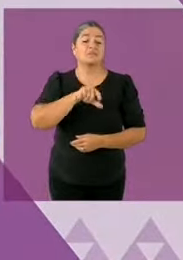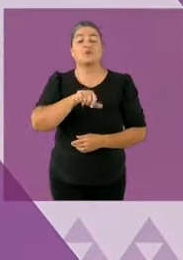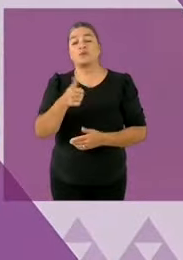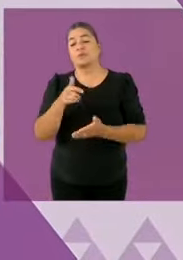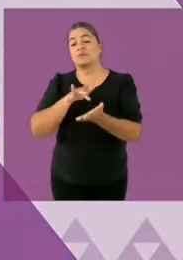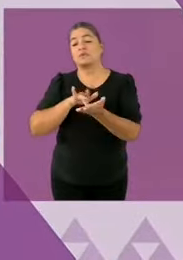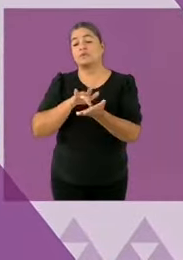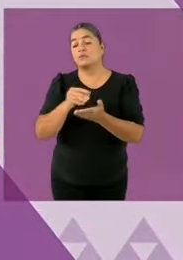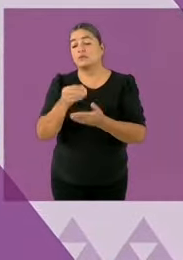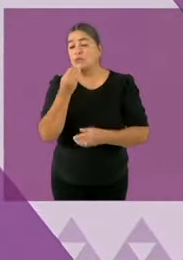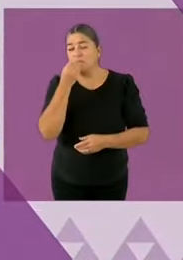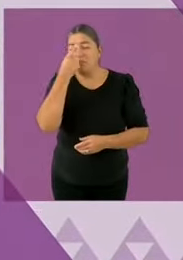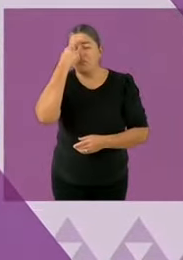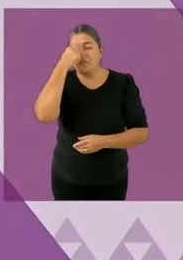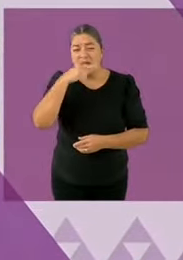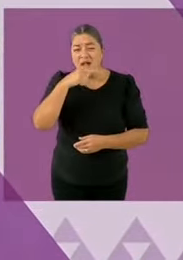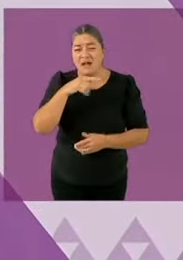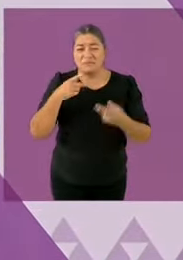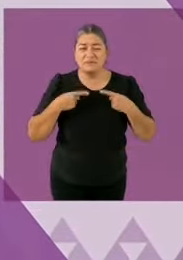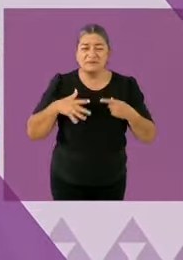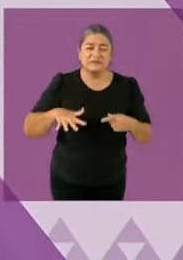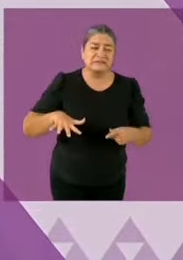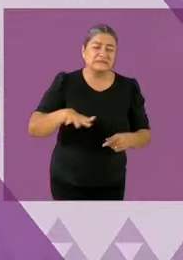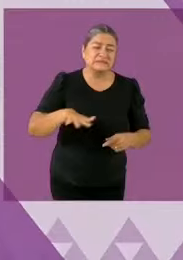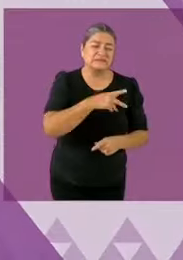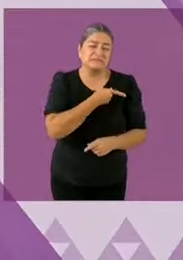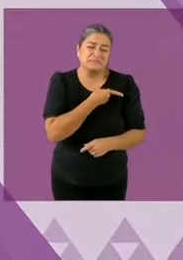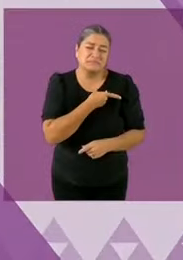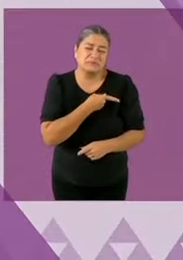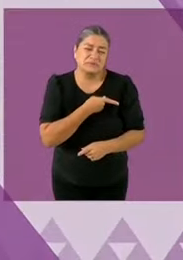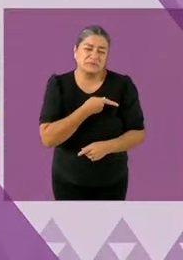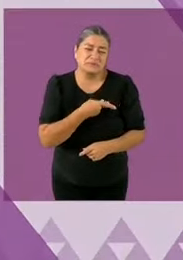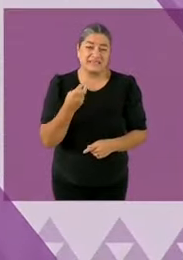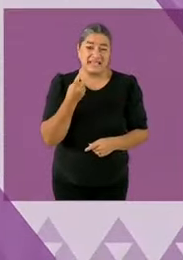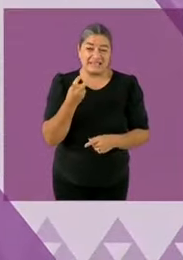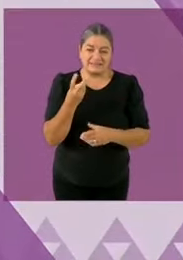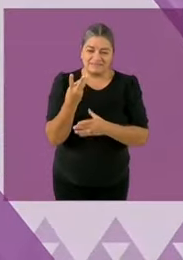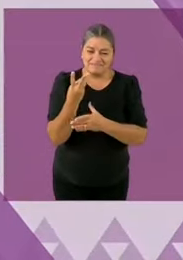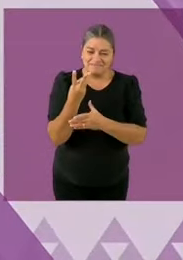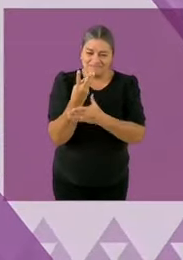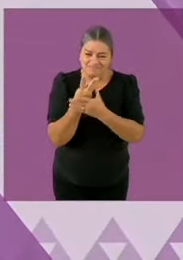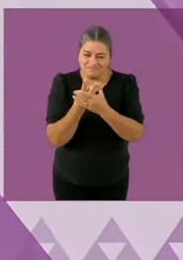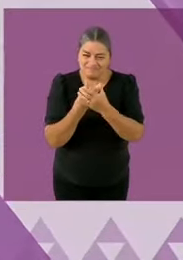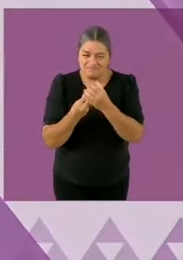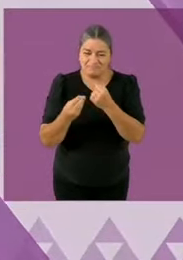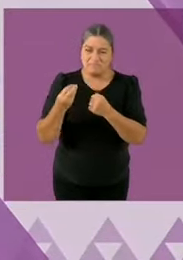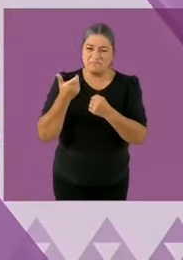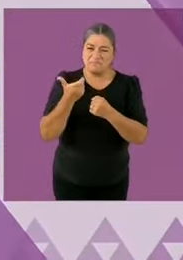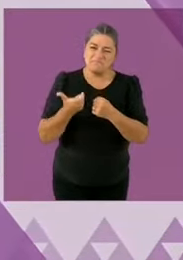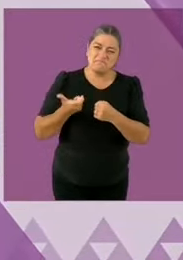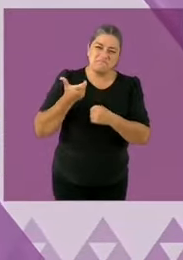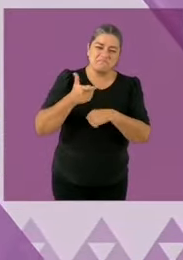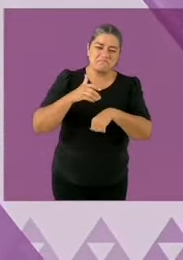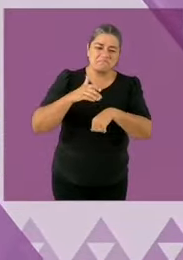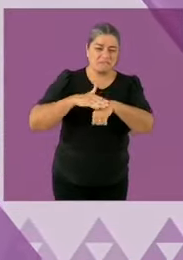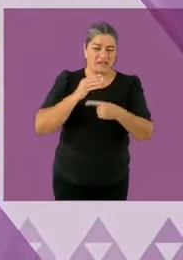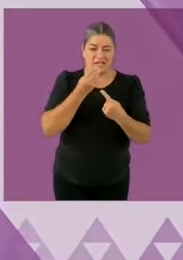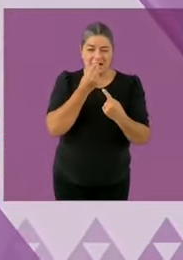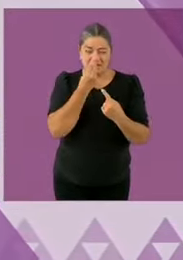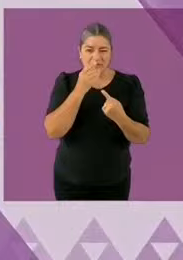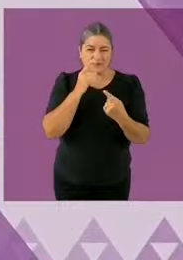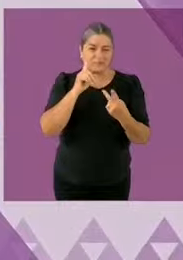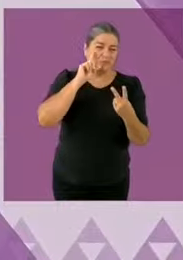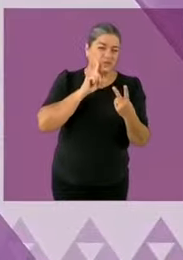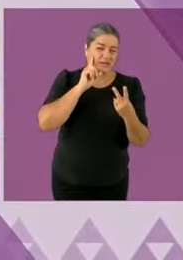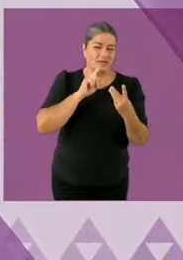subir tres programas más a la constitución el de alimentación el de mujeres y la beca universal Claudia no te equivoques tú